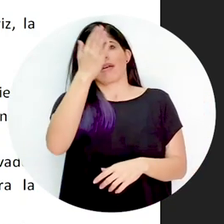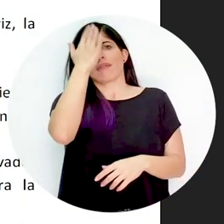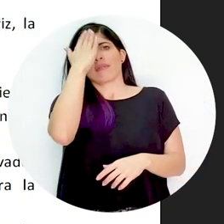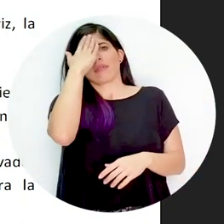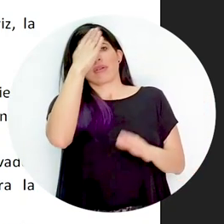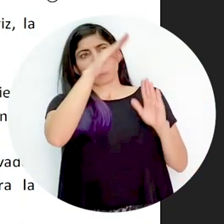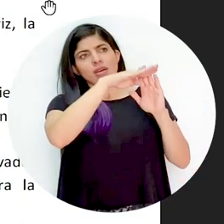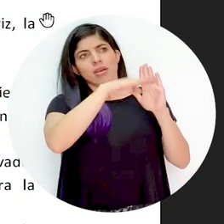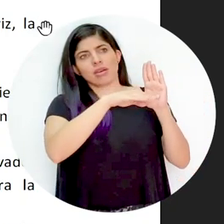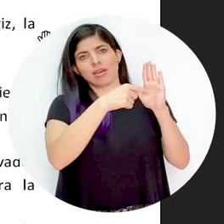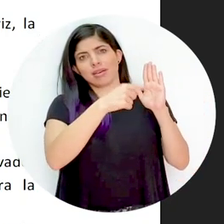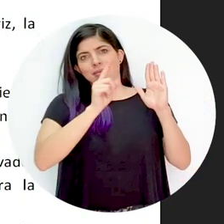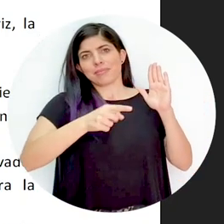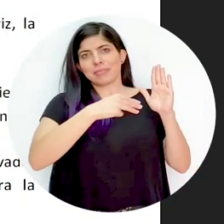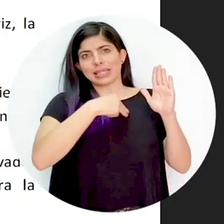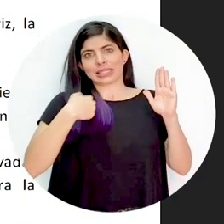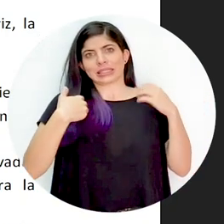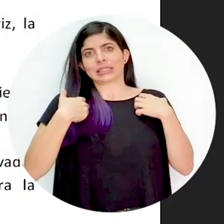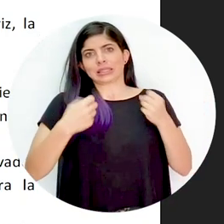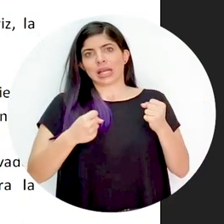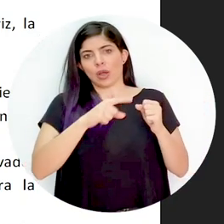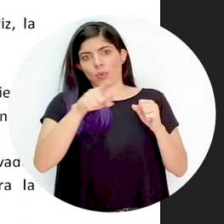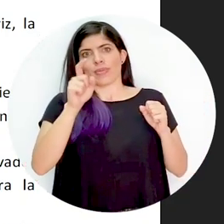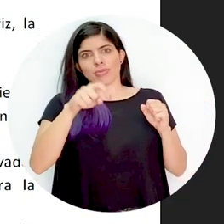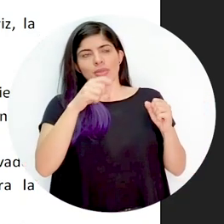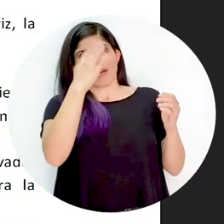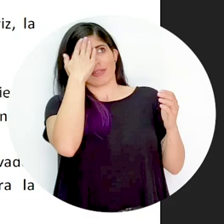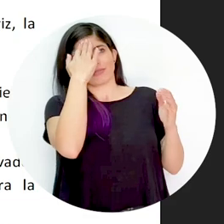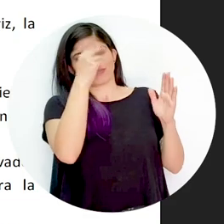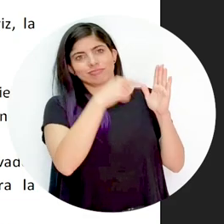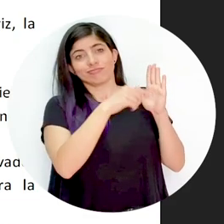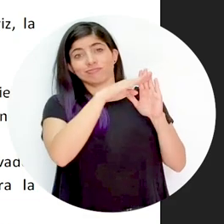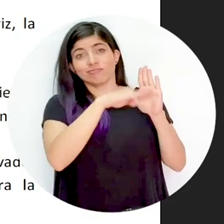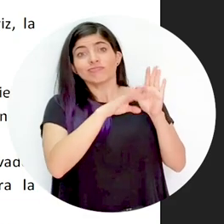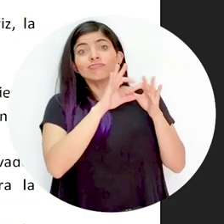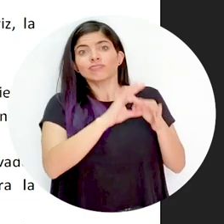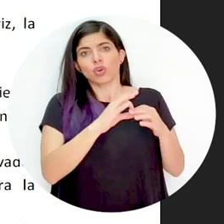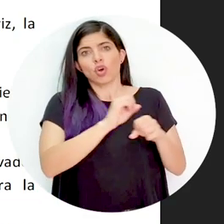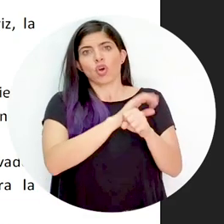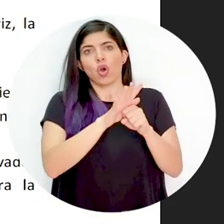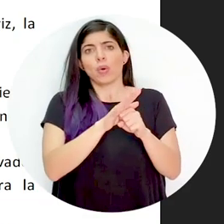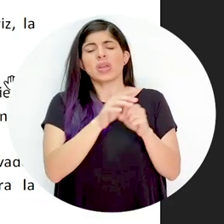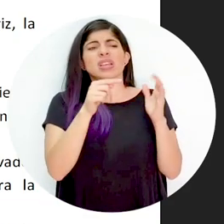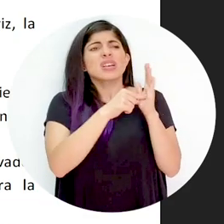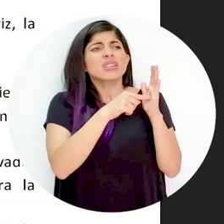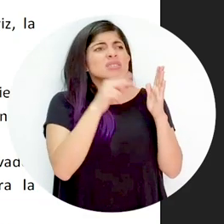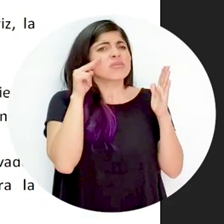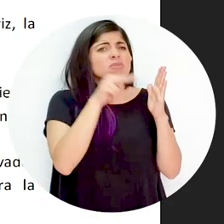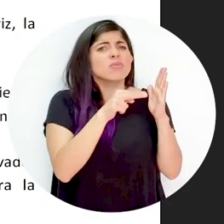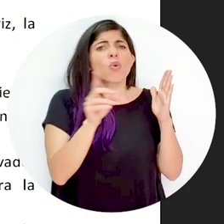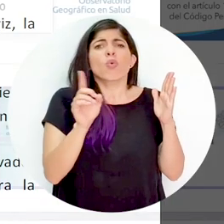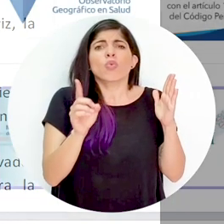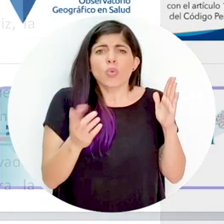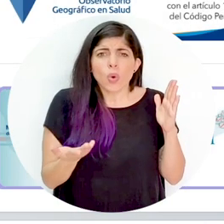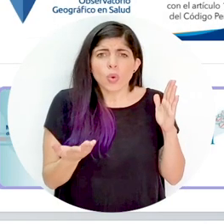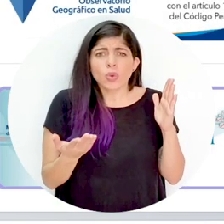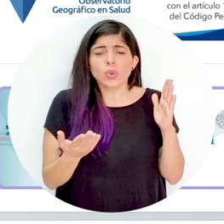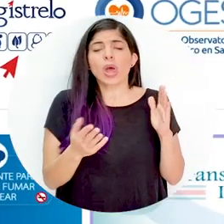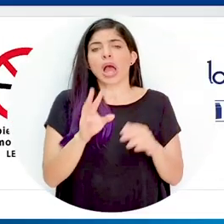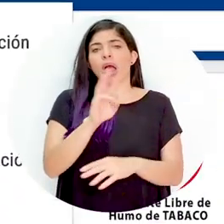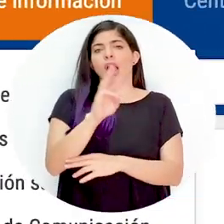los lineamientos establecidos por el Ministerio de Salud en el marco del COVID-19. ¿Dónde veo estos lineamientos?